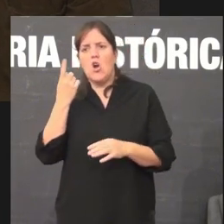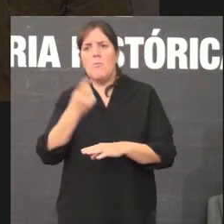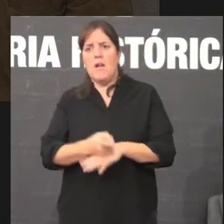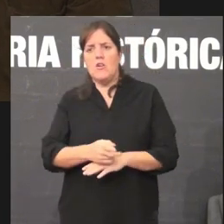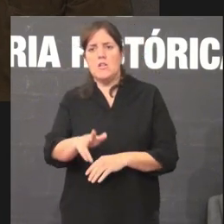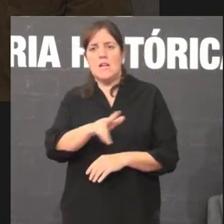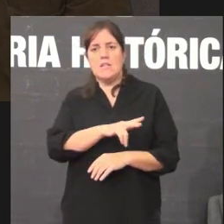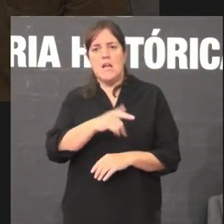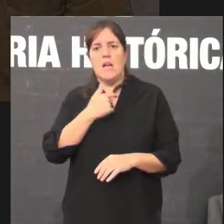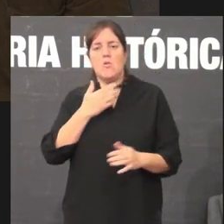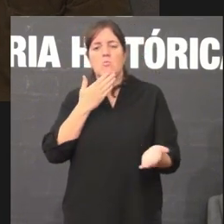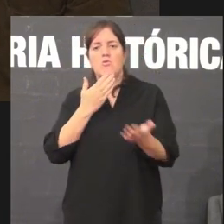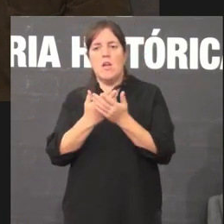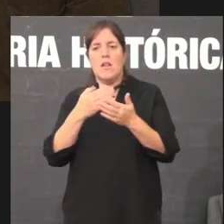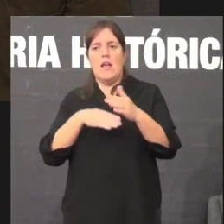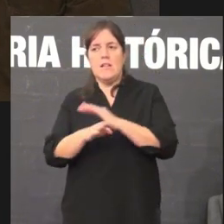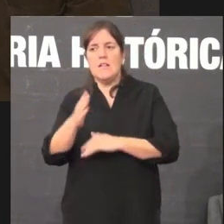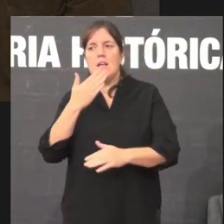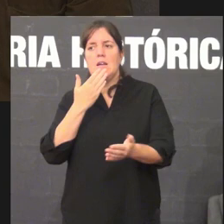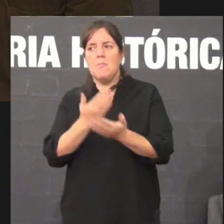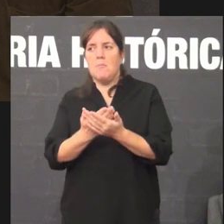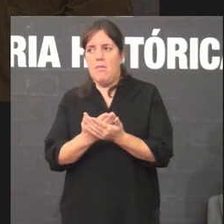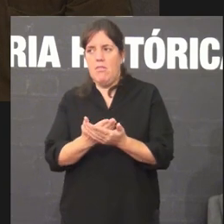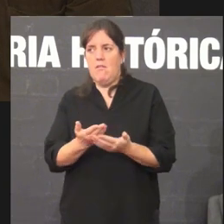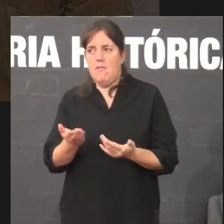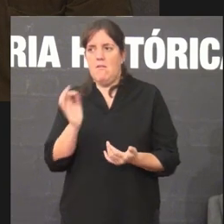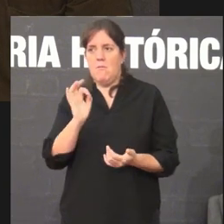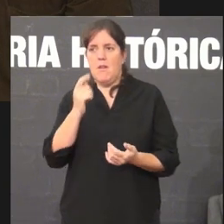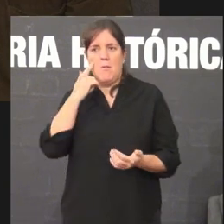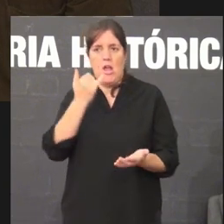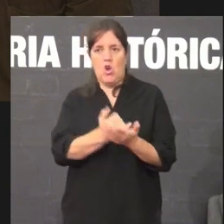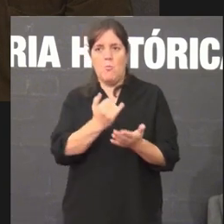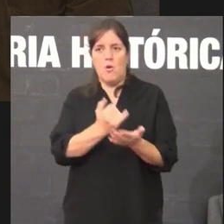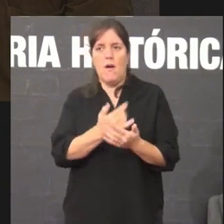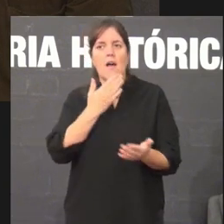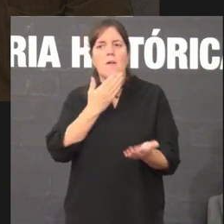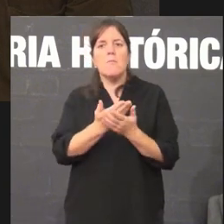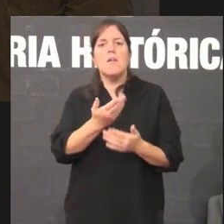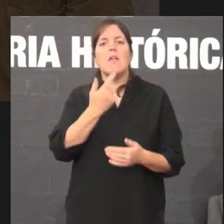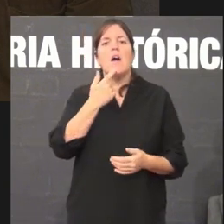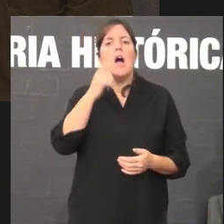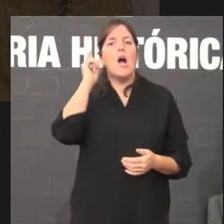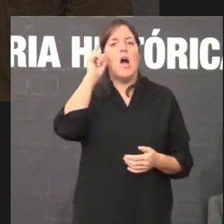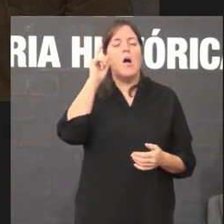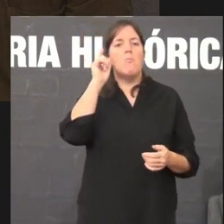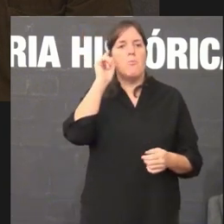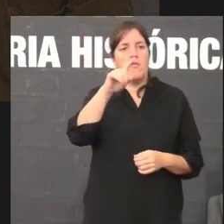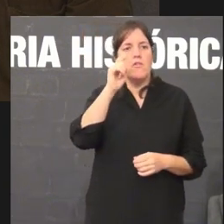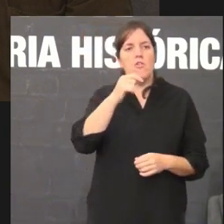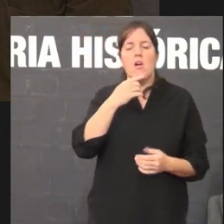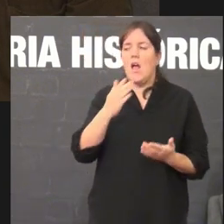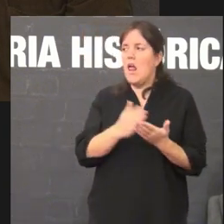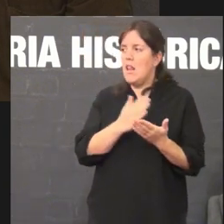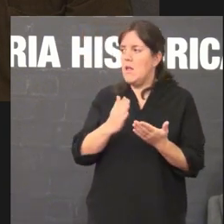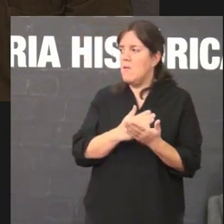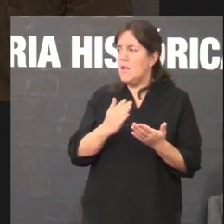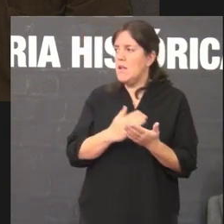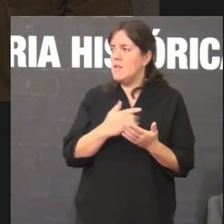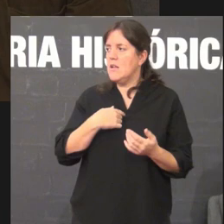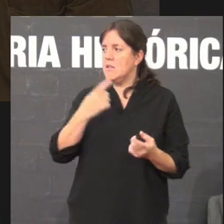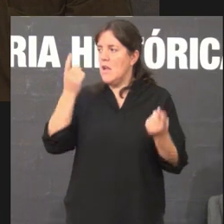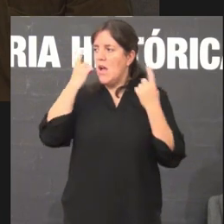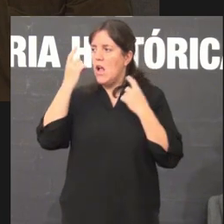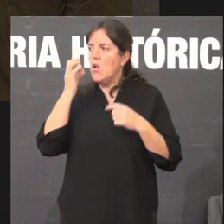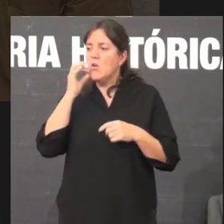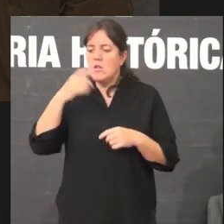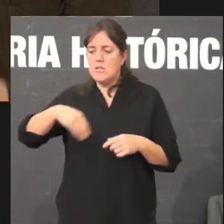español hoxendía coa lei e a profesores que dicen traeme libretas dos alunos e as acuden por ver se hai